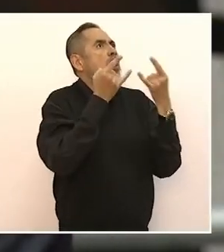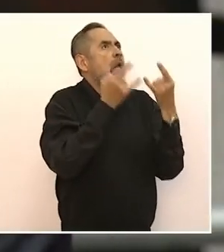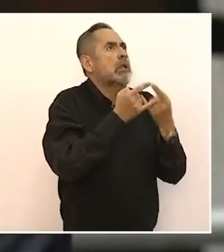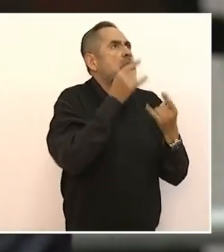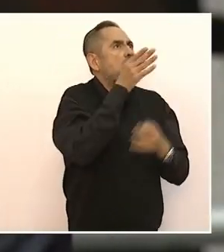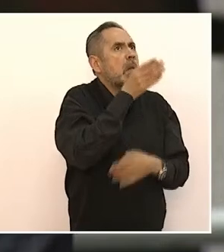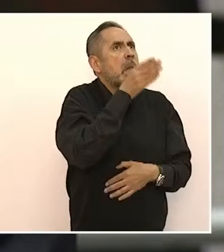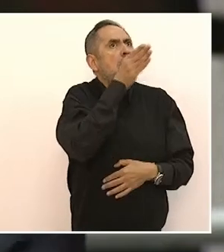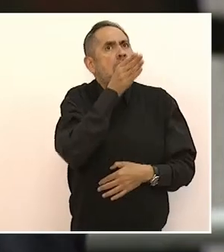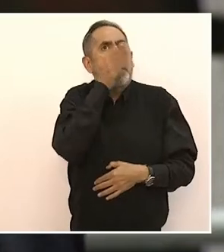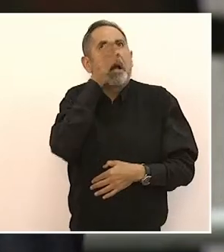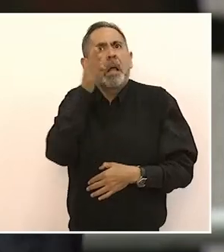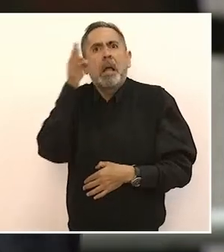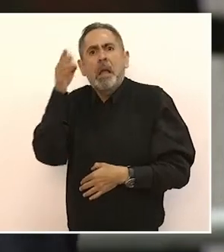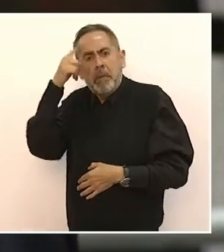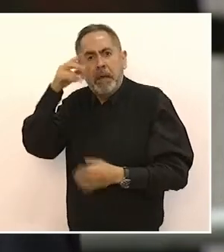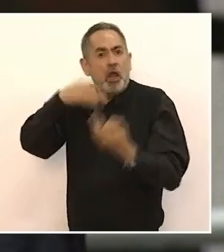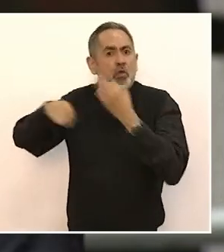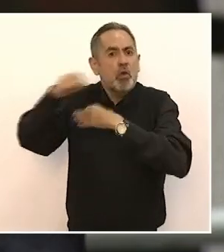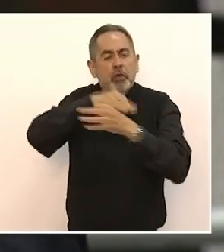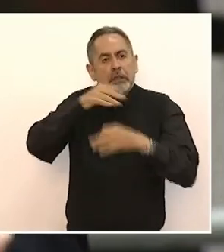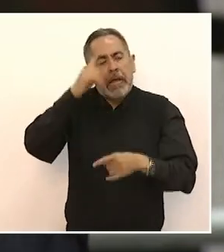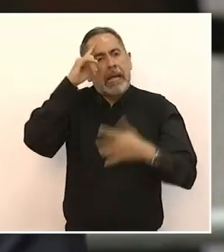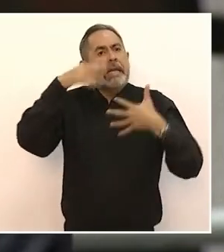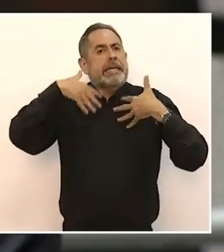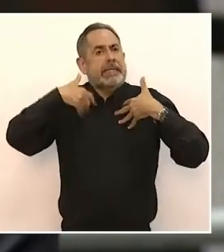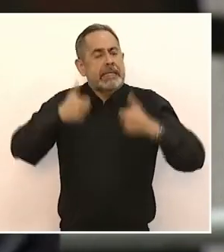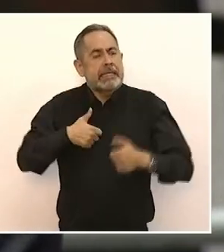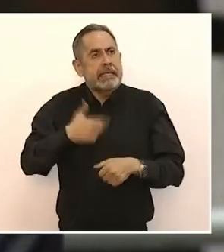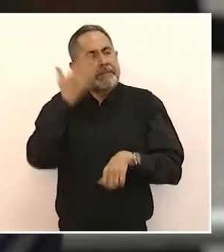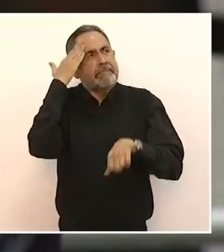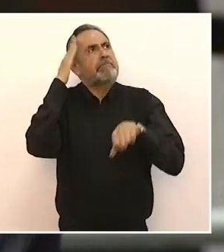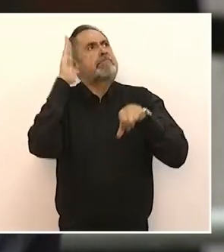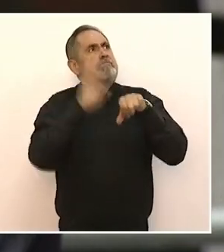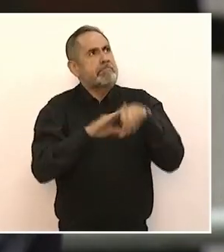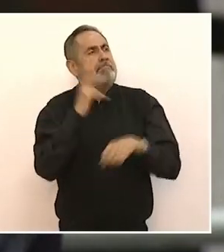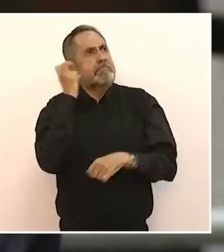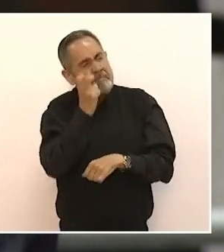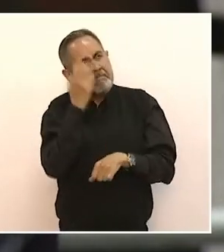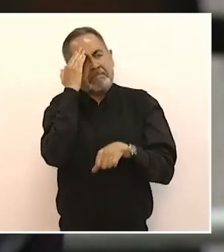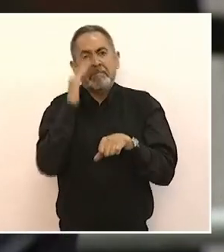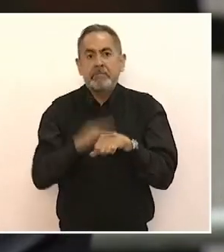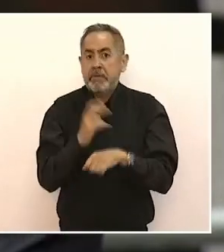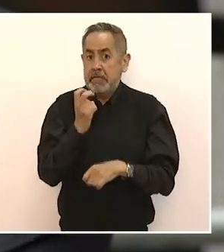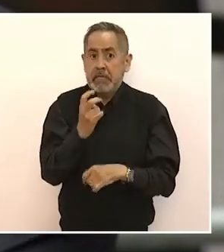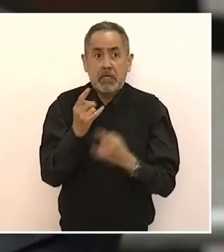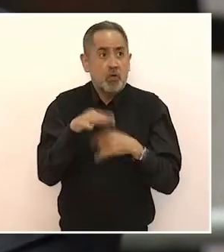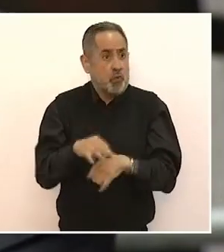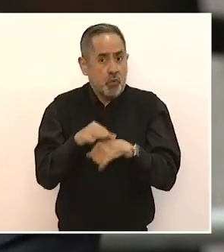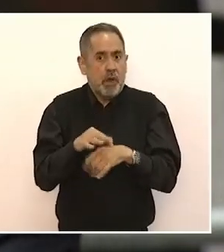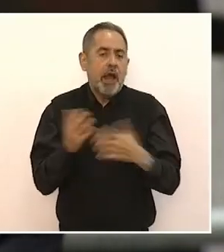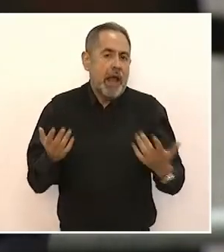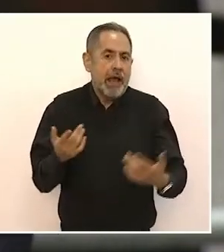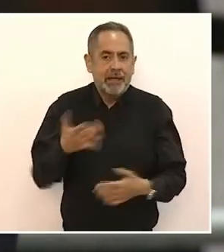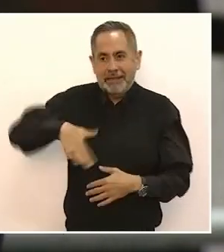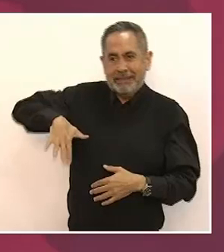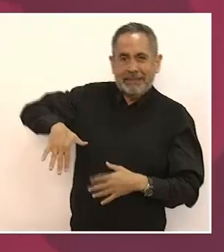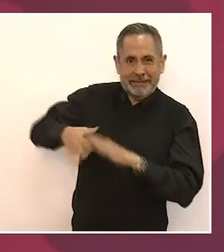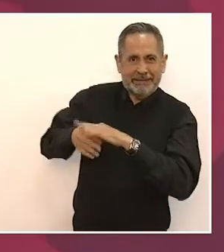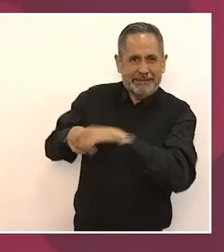La pintura murales, la pintura murales,